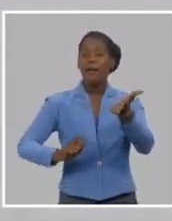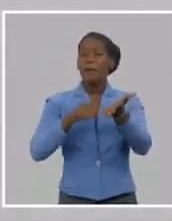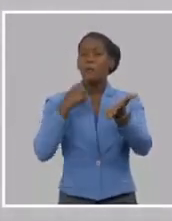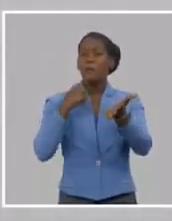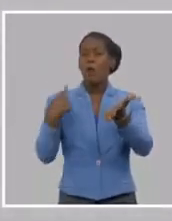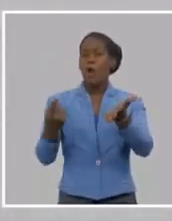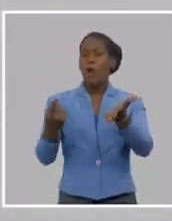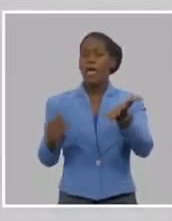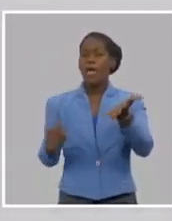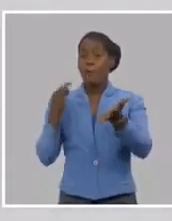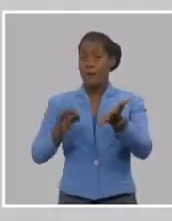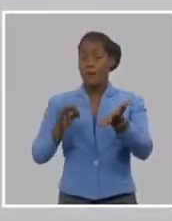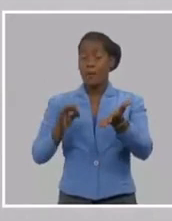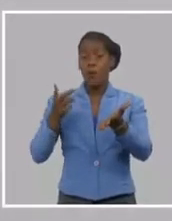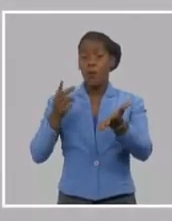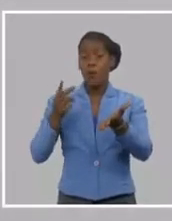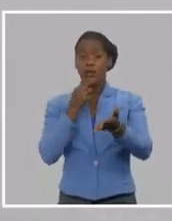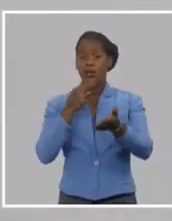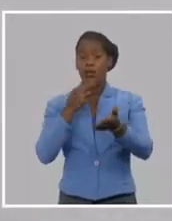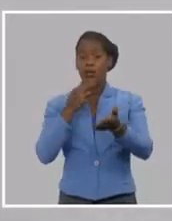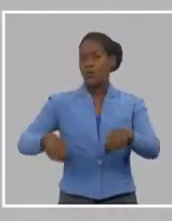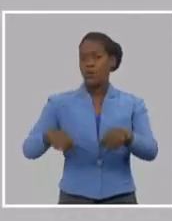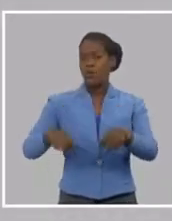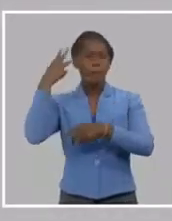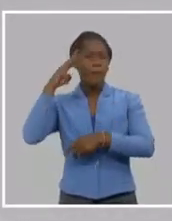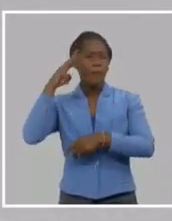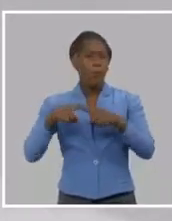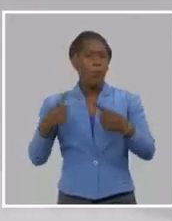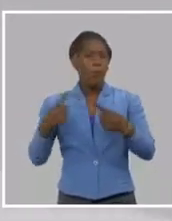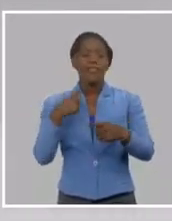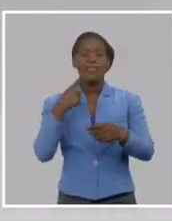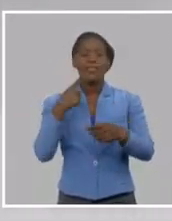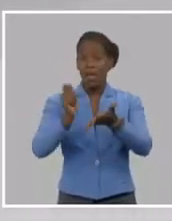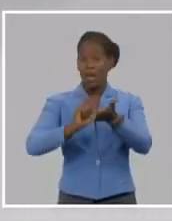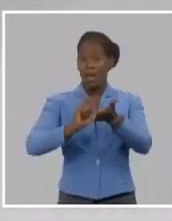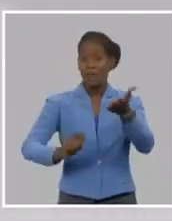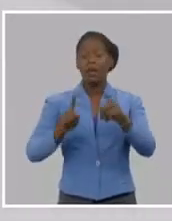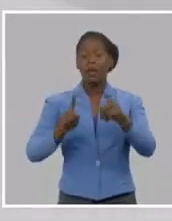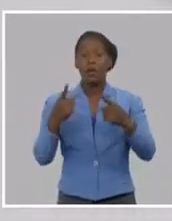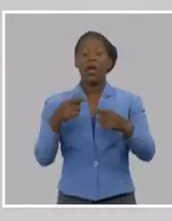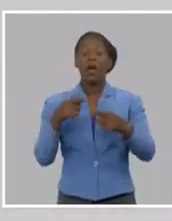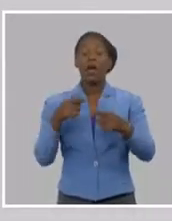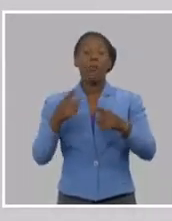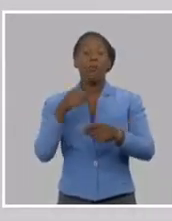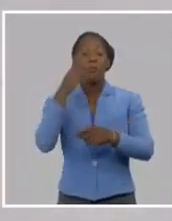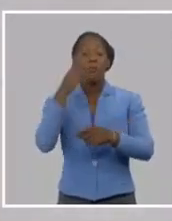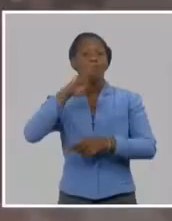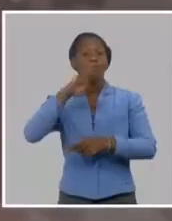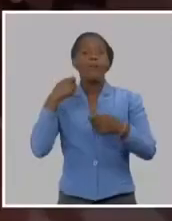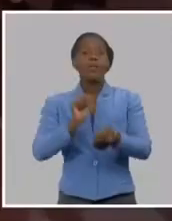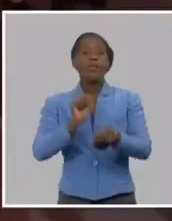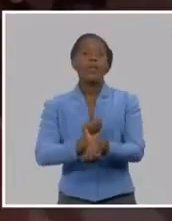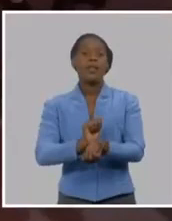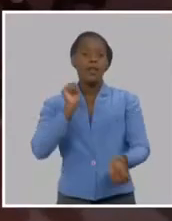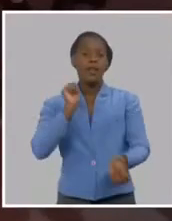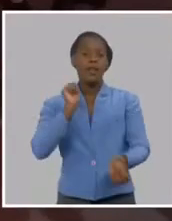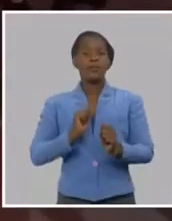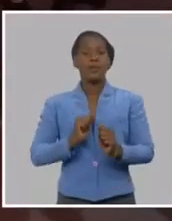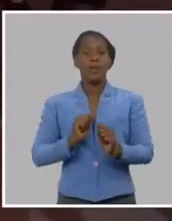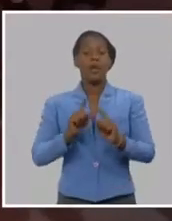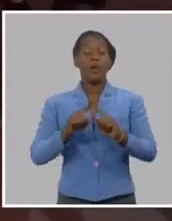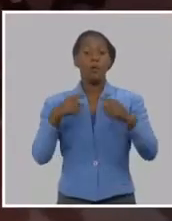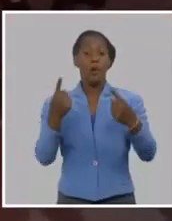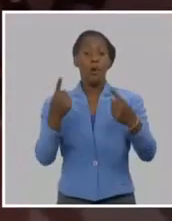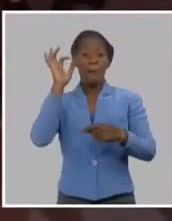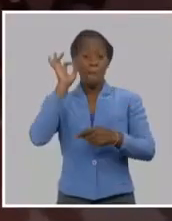usted nos tiene que ayudar a nosotros, porque Cuba independiente, evitará, que también, por esta zona,